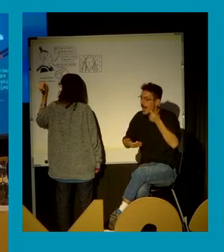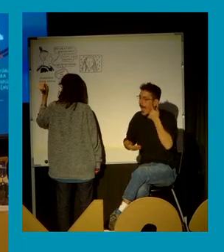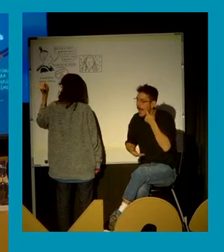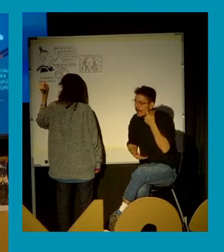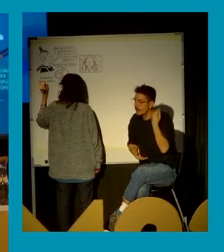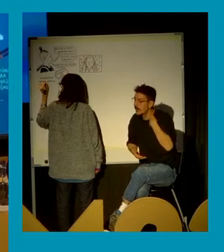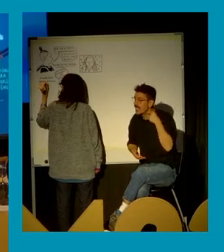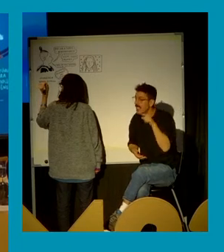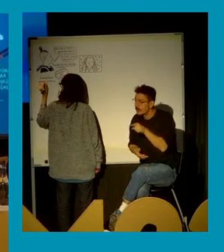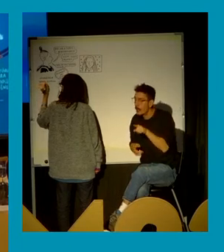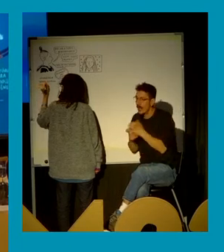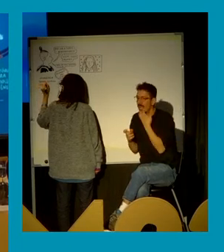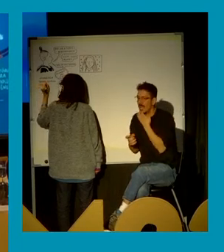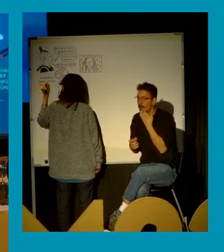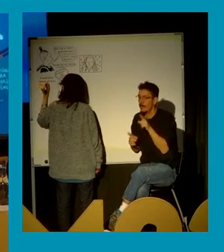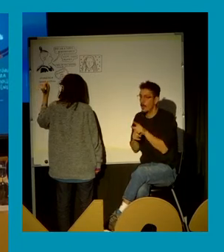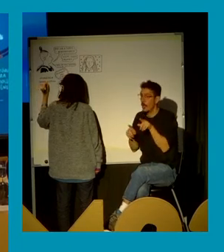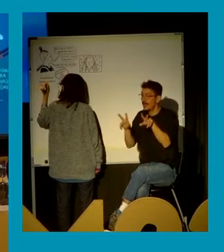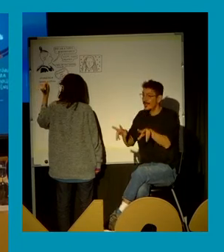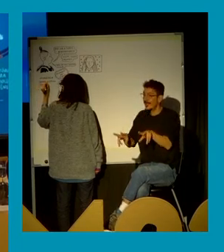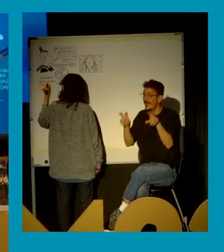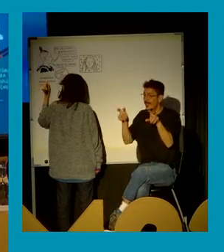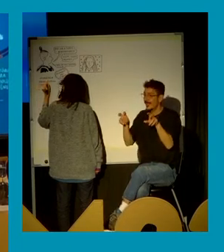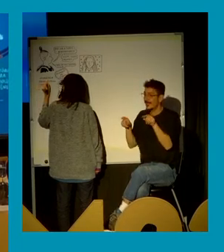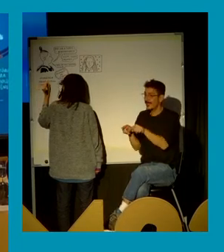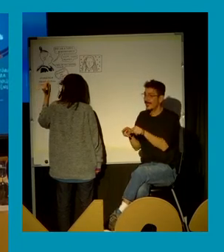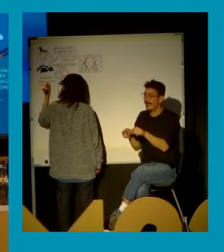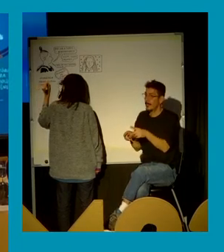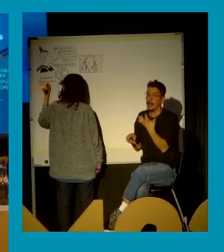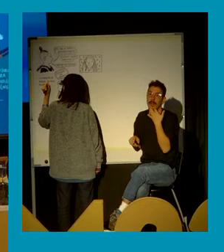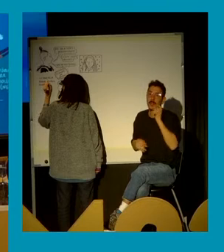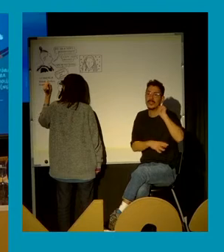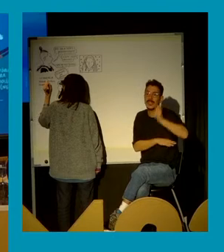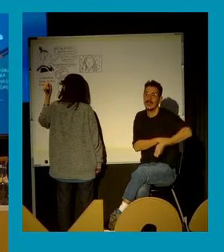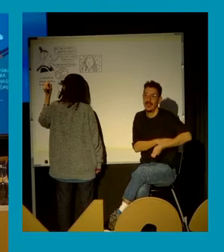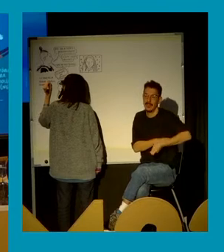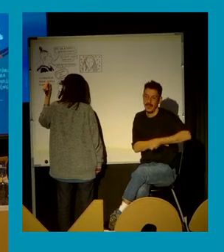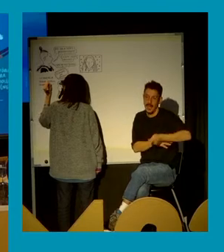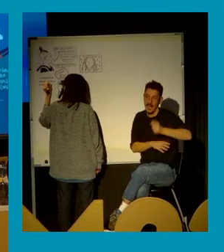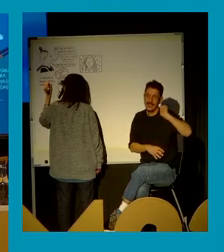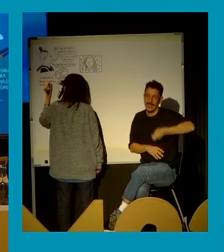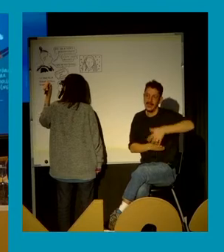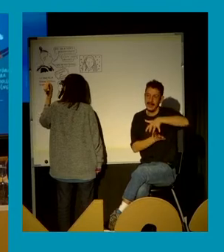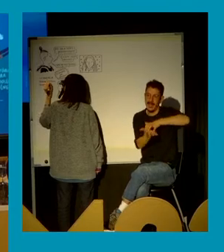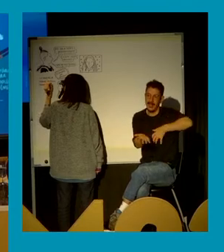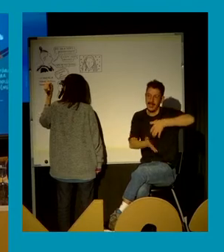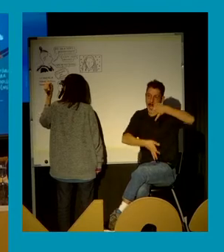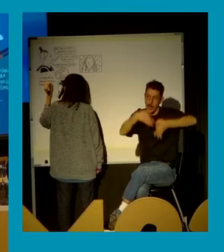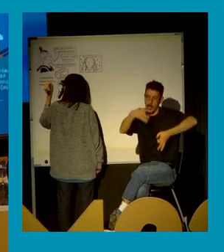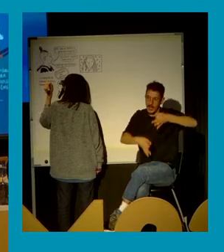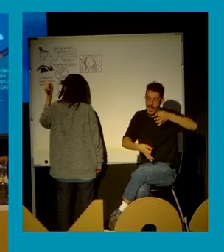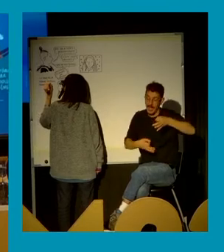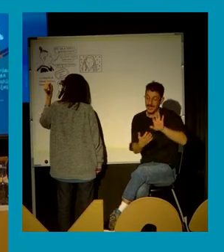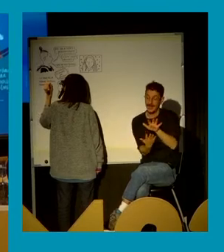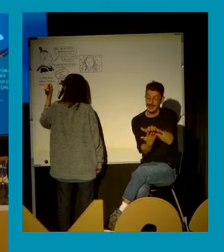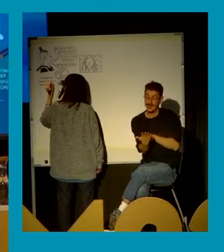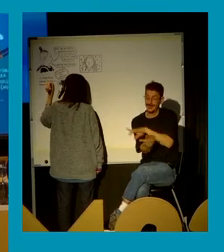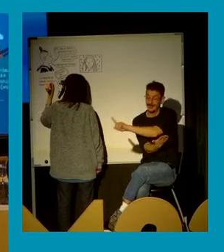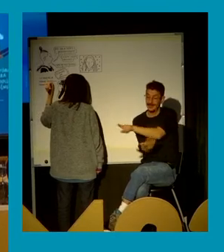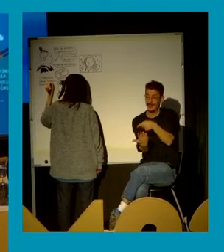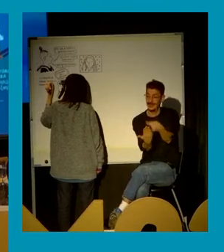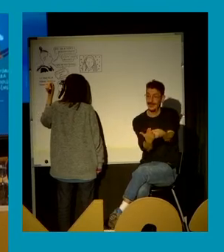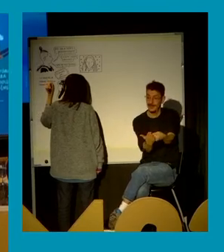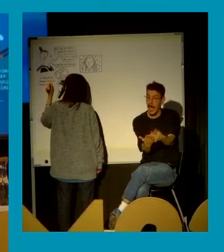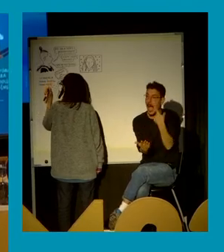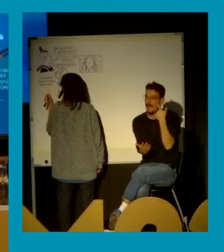cómo ha significado la interpretación de esto en las sentencias judiciales, en las respuestas judiciales, para entender